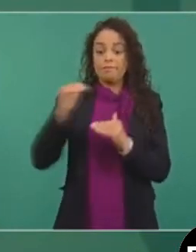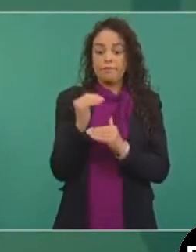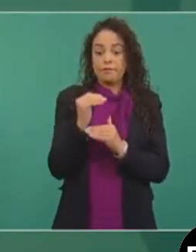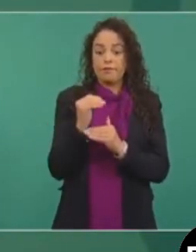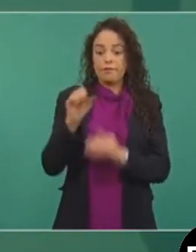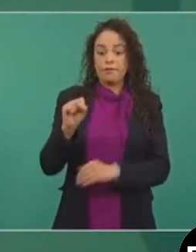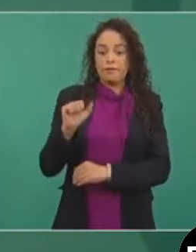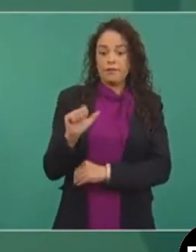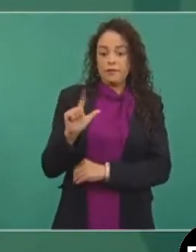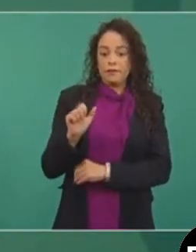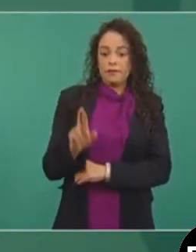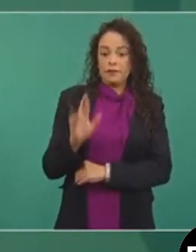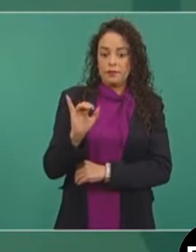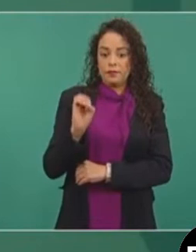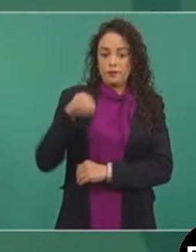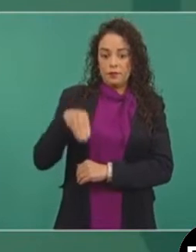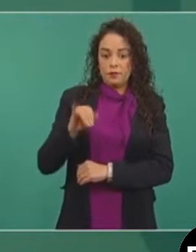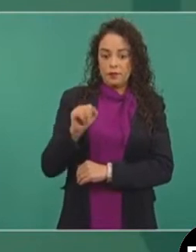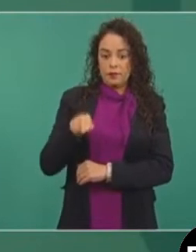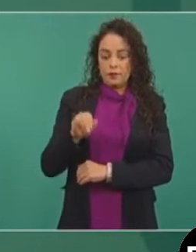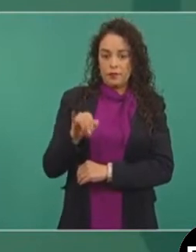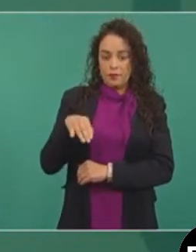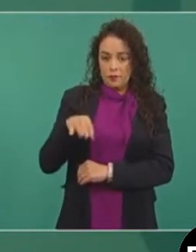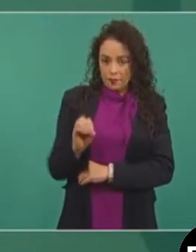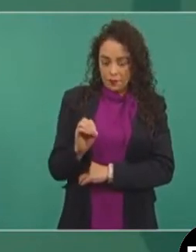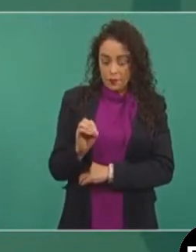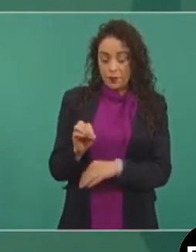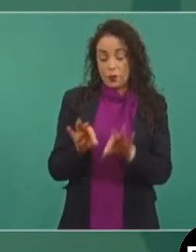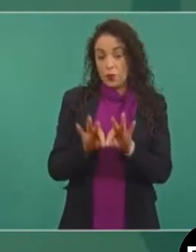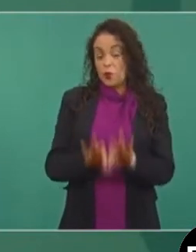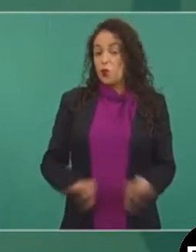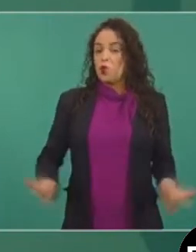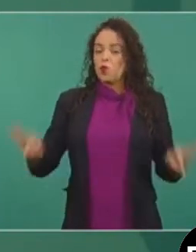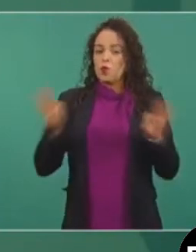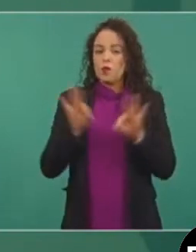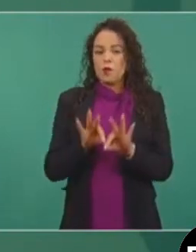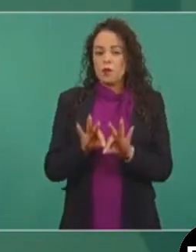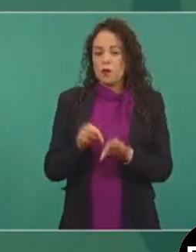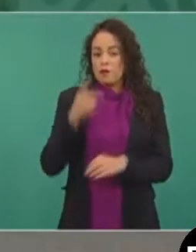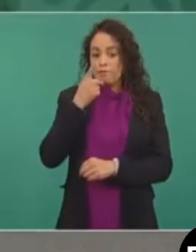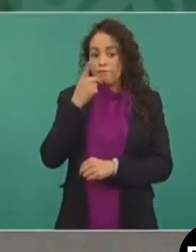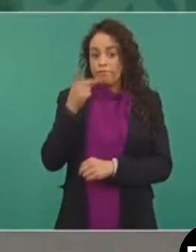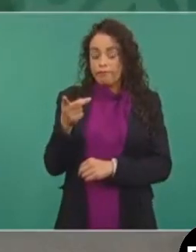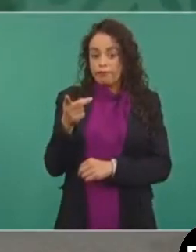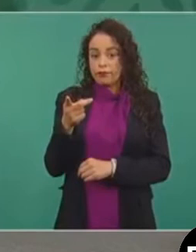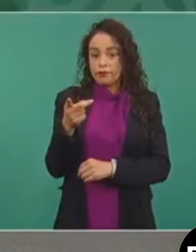Es muy importante destacar que